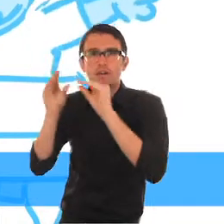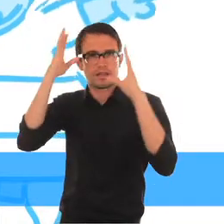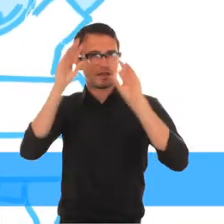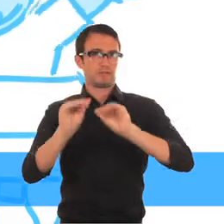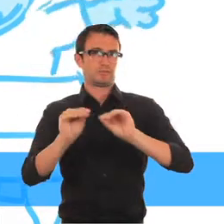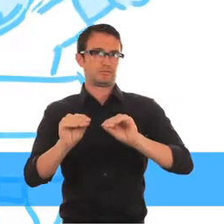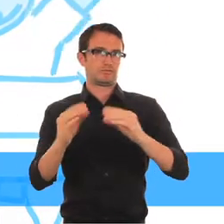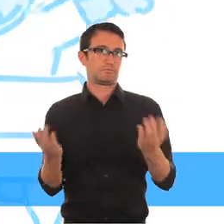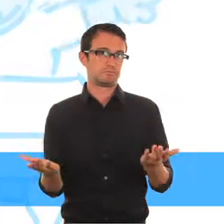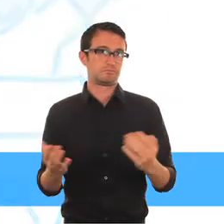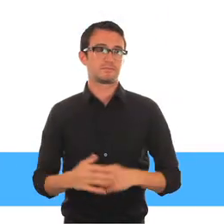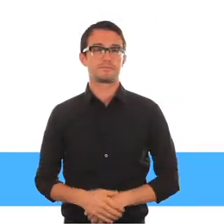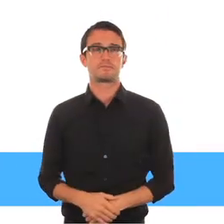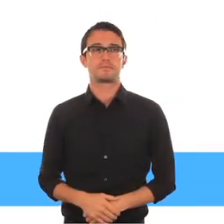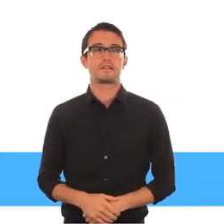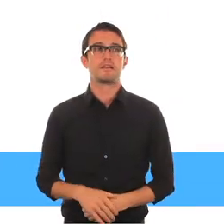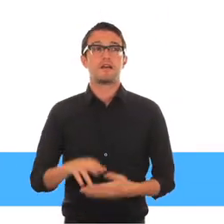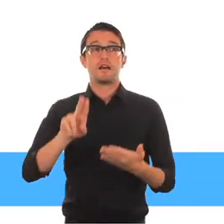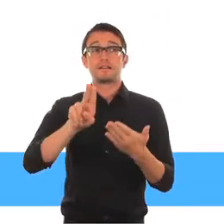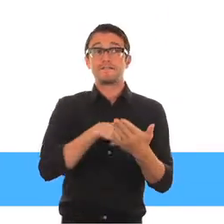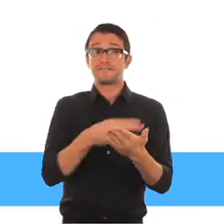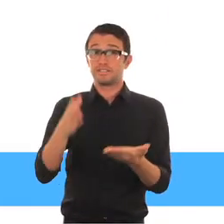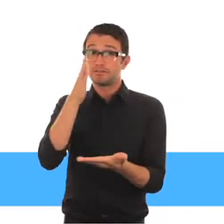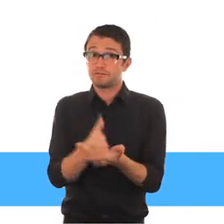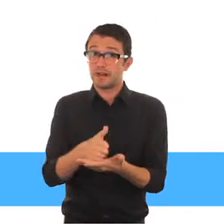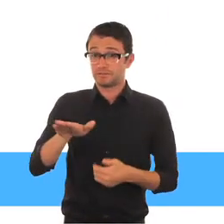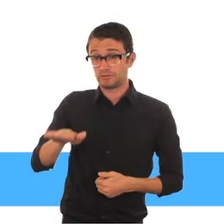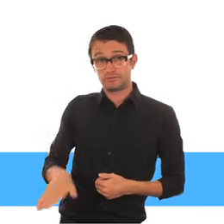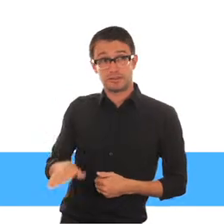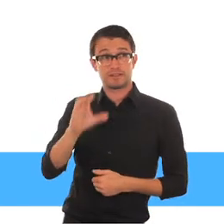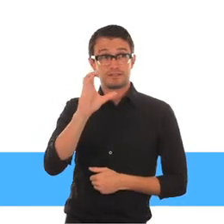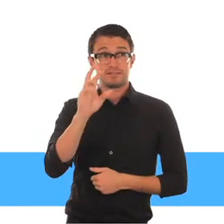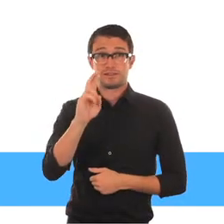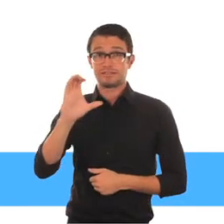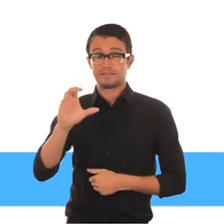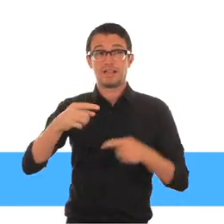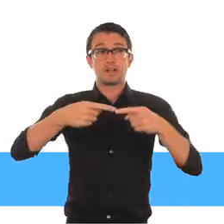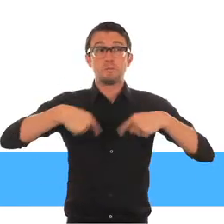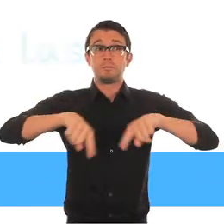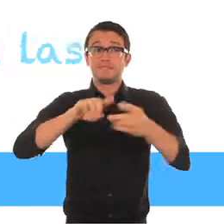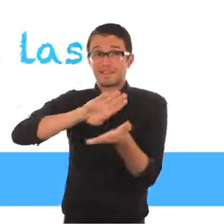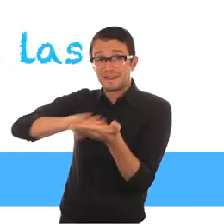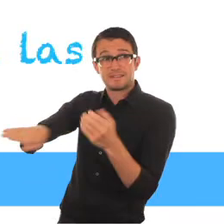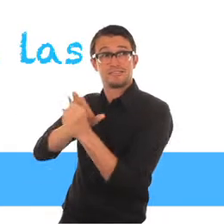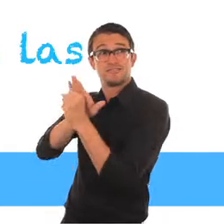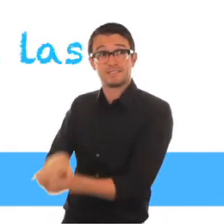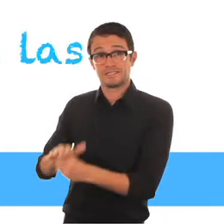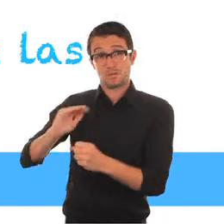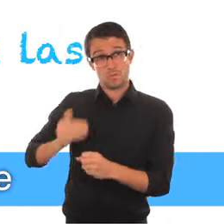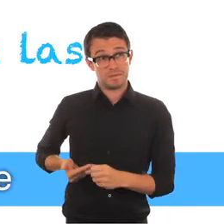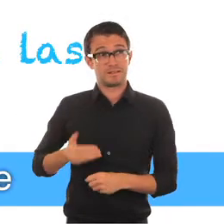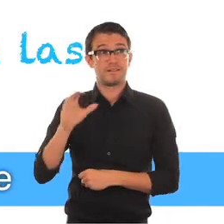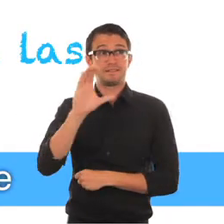Animación de un niño con ceguera que no puede ver el pizarrón en la escuela. Convención sobre los derechos del niño y Comité para la Eliminación de la Discriminación contra la